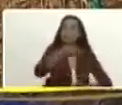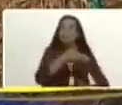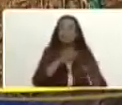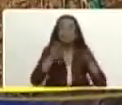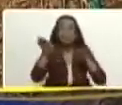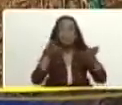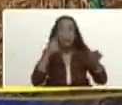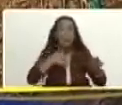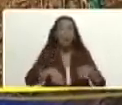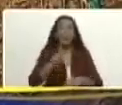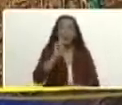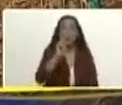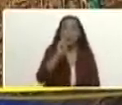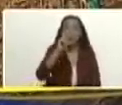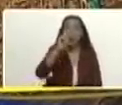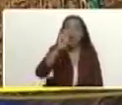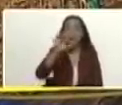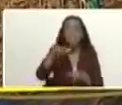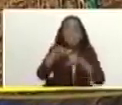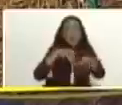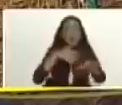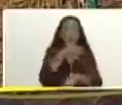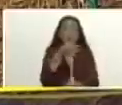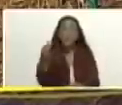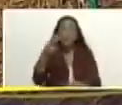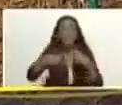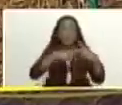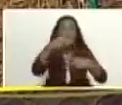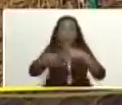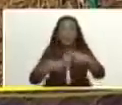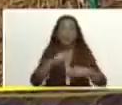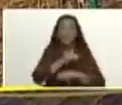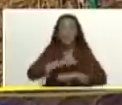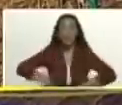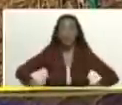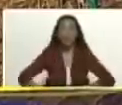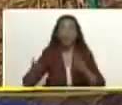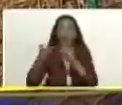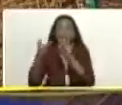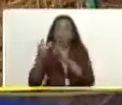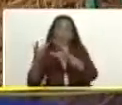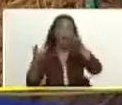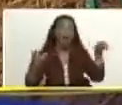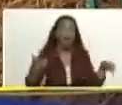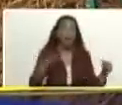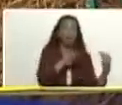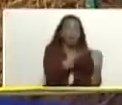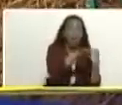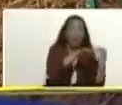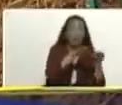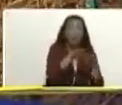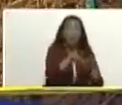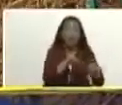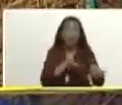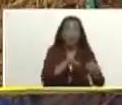Turín la de mayor excelencia en producción del estado portuguesa y la zona sur de Cogedes de gran producción también